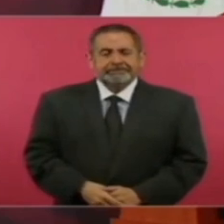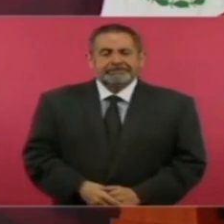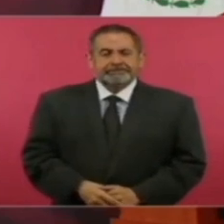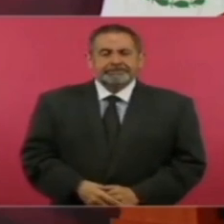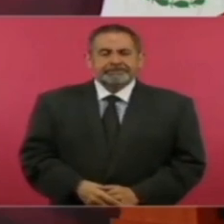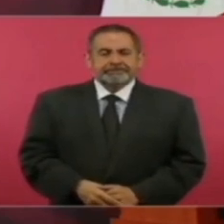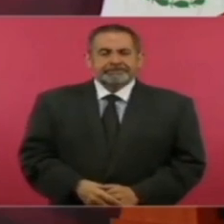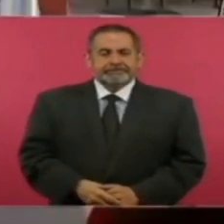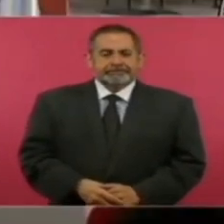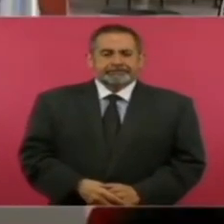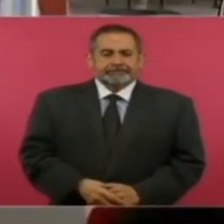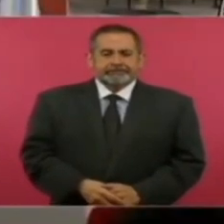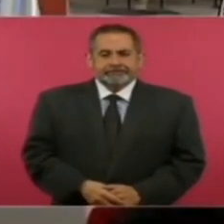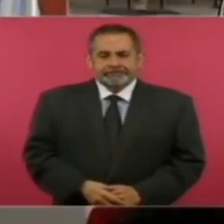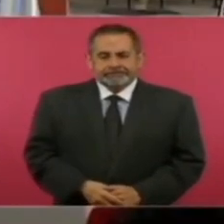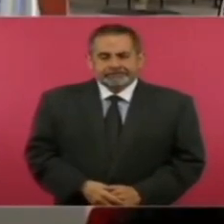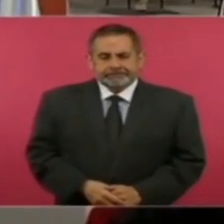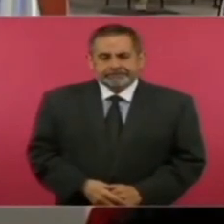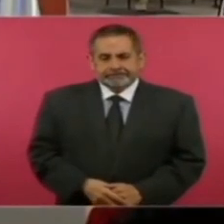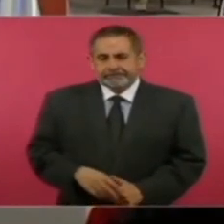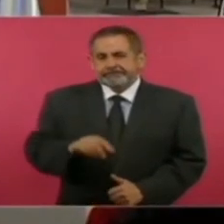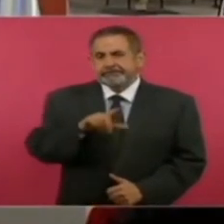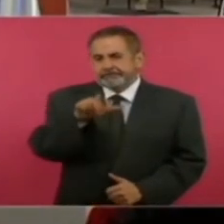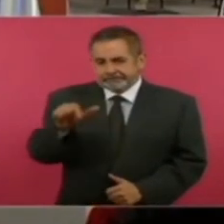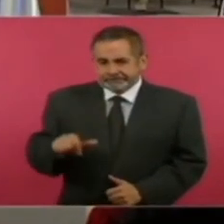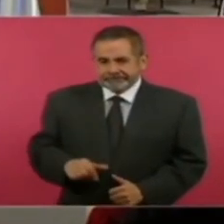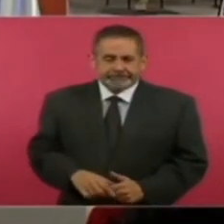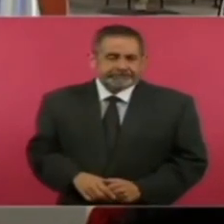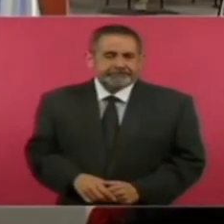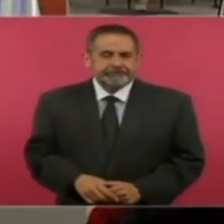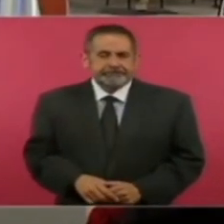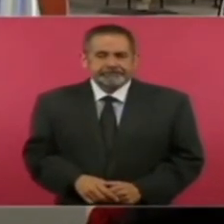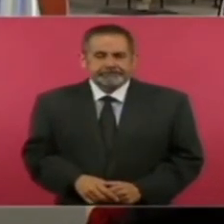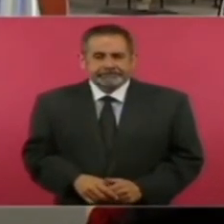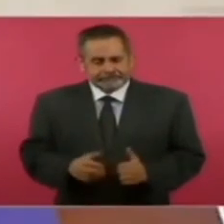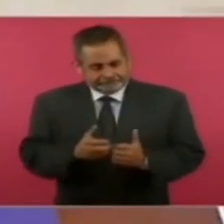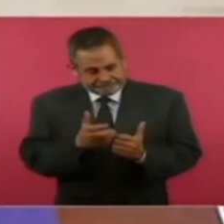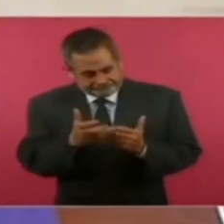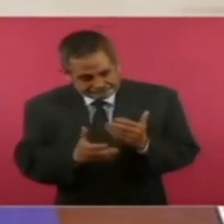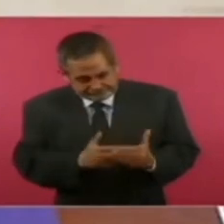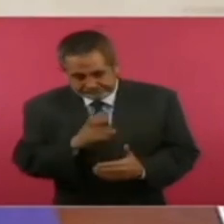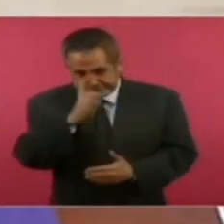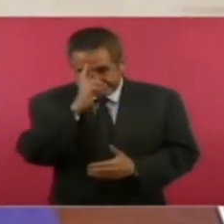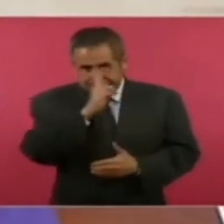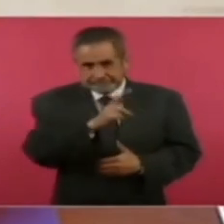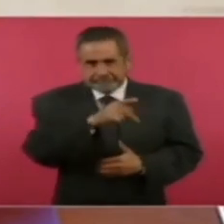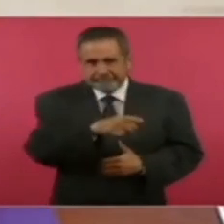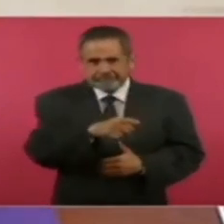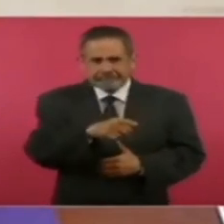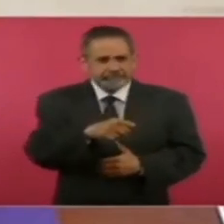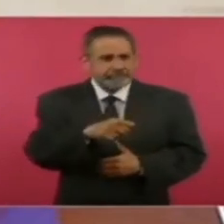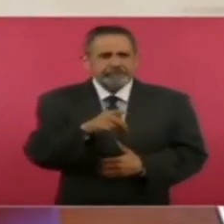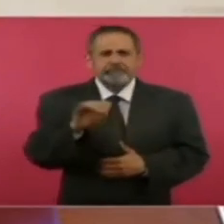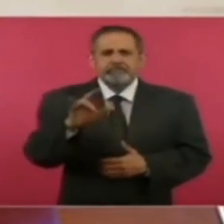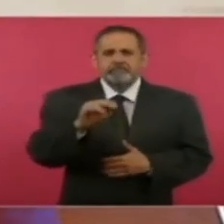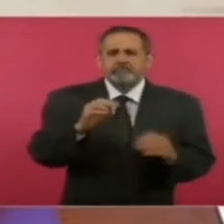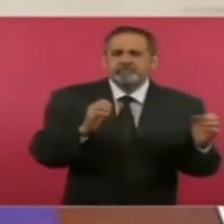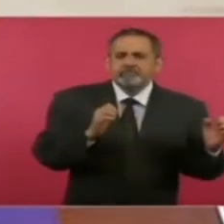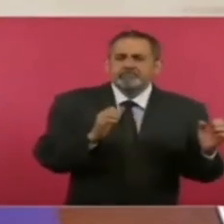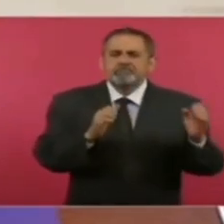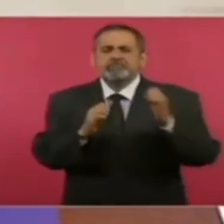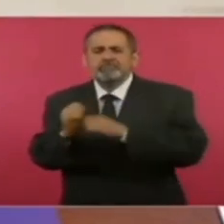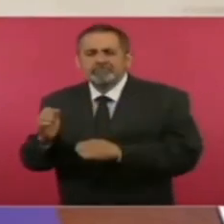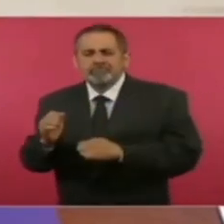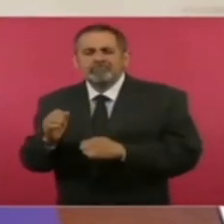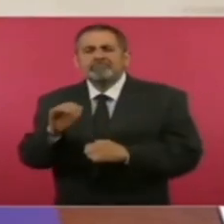y luego con todo con respeto que no engañaron con la telenovela